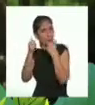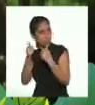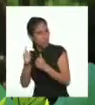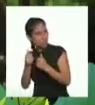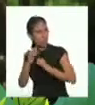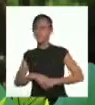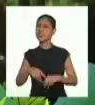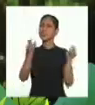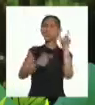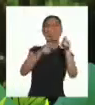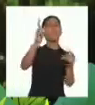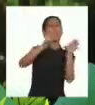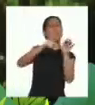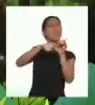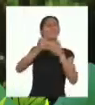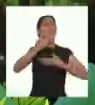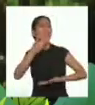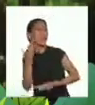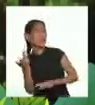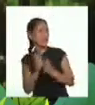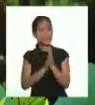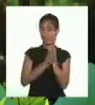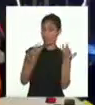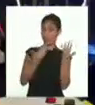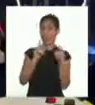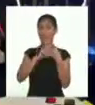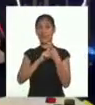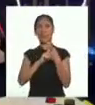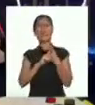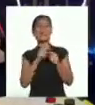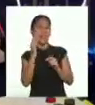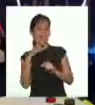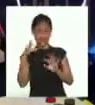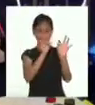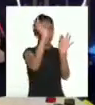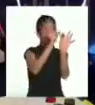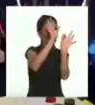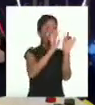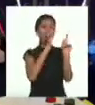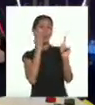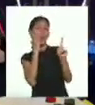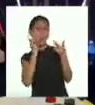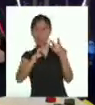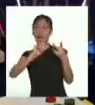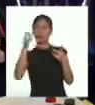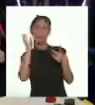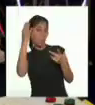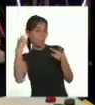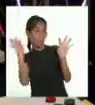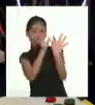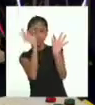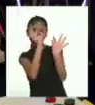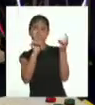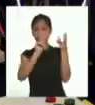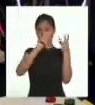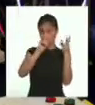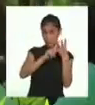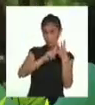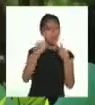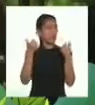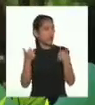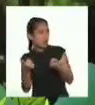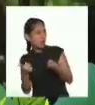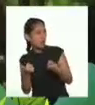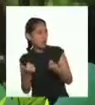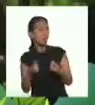Y qué personajes recuerdan de la historia. A la madre de las tejedoras, a una mujer tejedora, y a los gines.